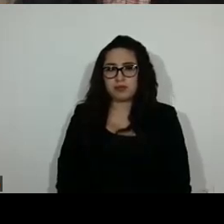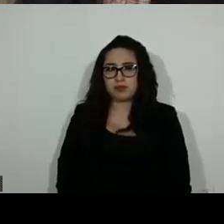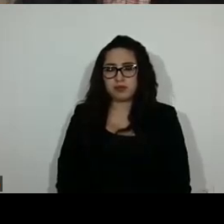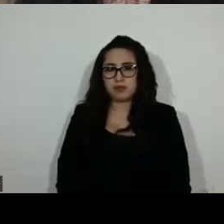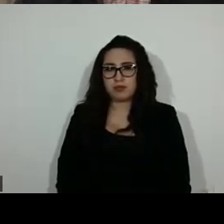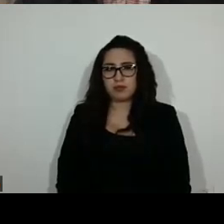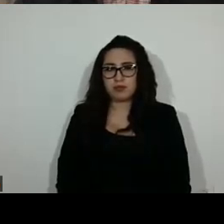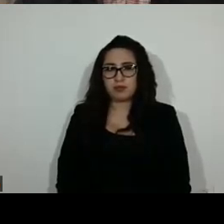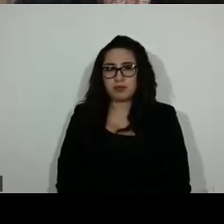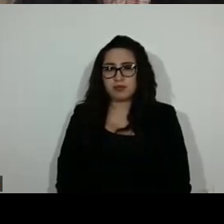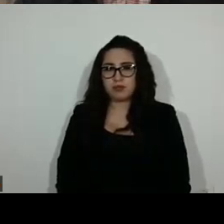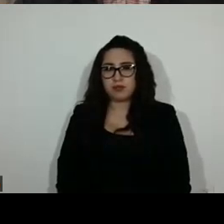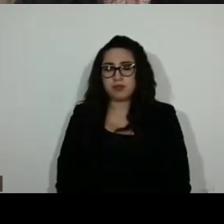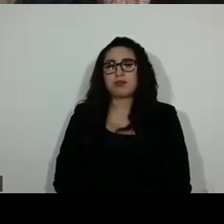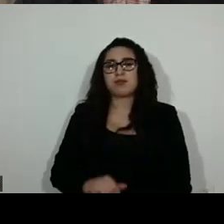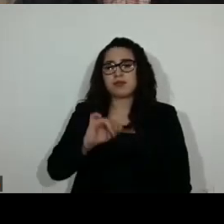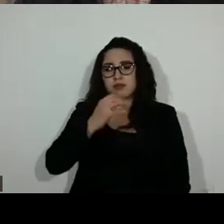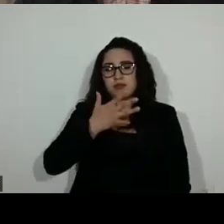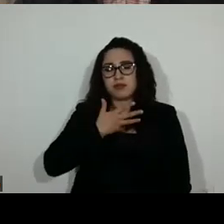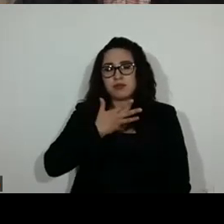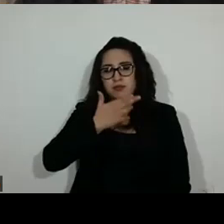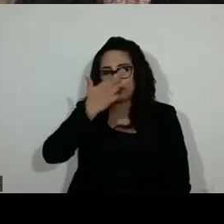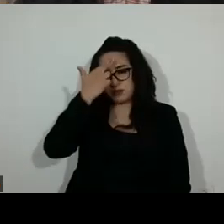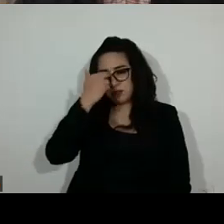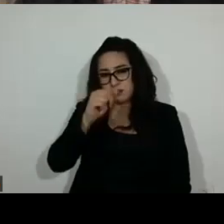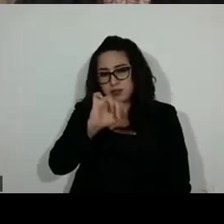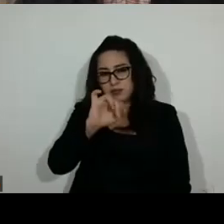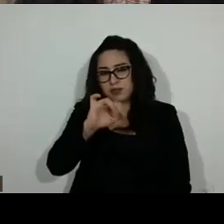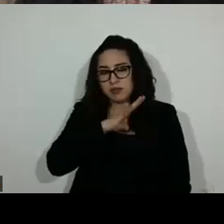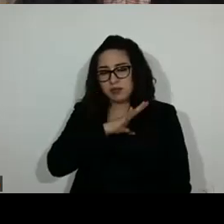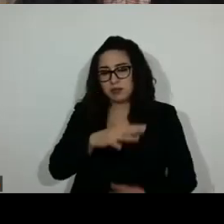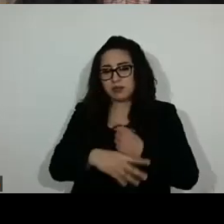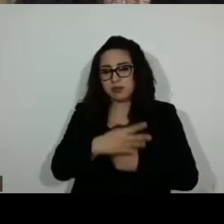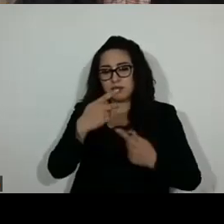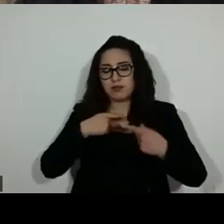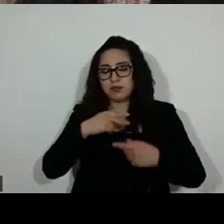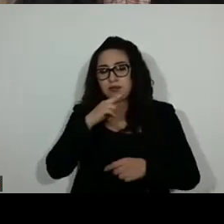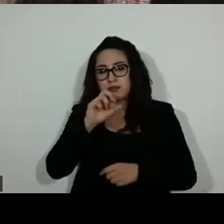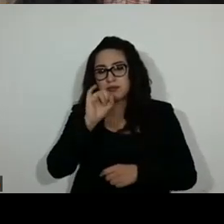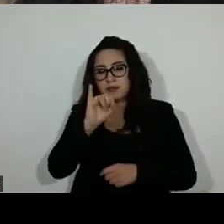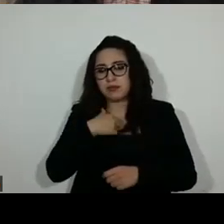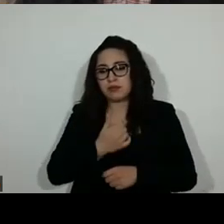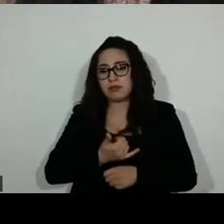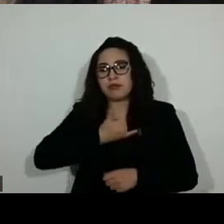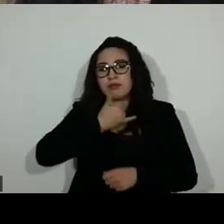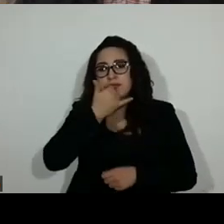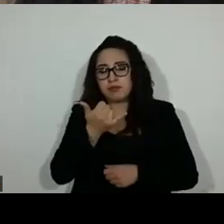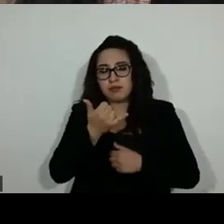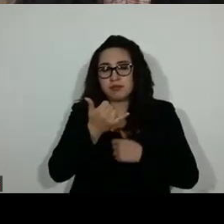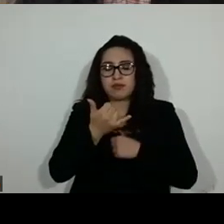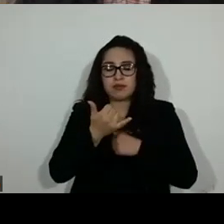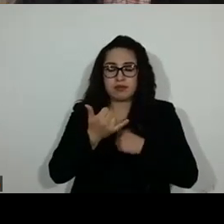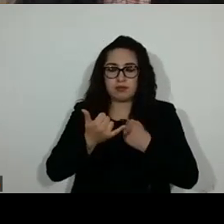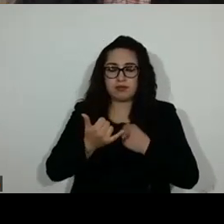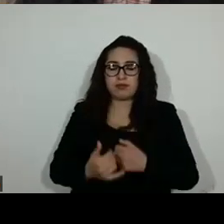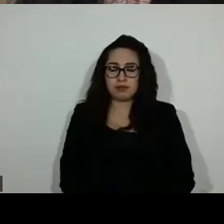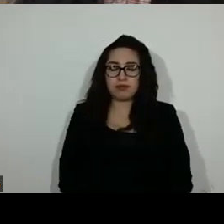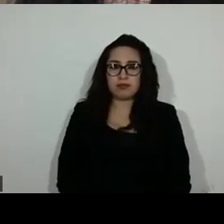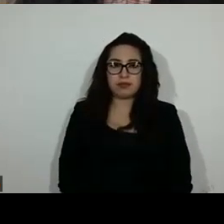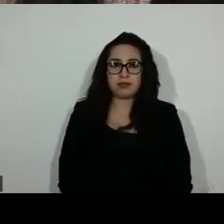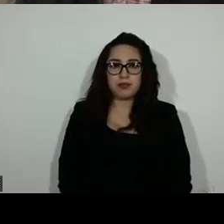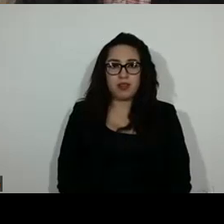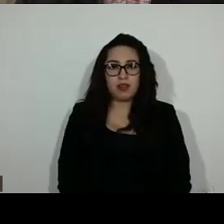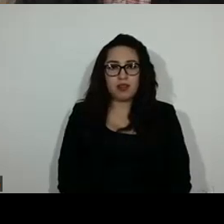Ah, disculpe. Sí, como... Sí, son catorce diputados. Tuve un error al momento de registrar al diputado Cáñez.